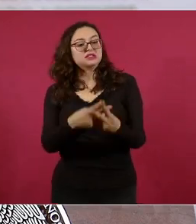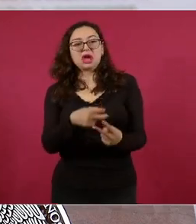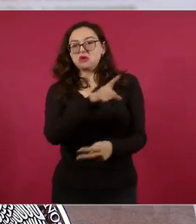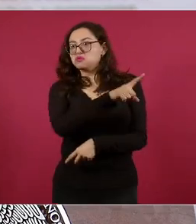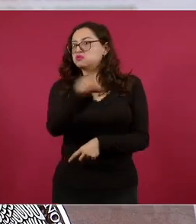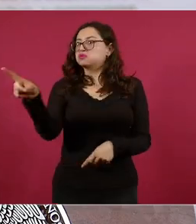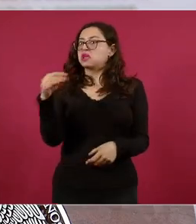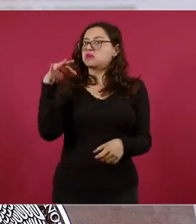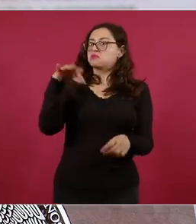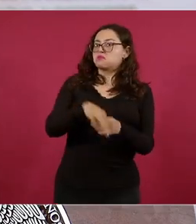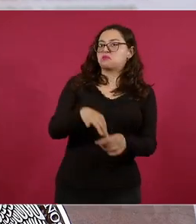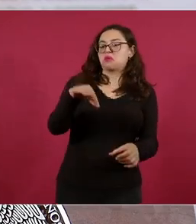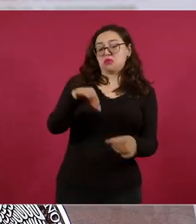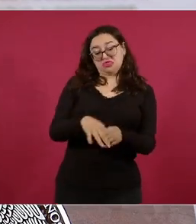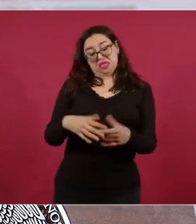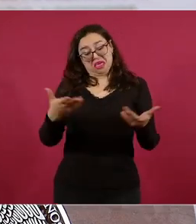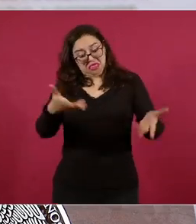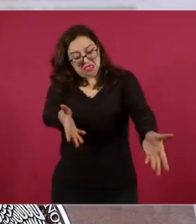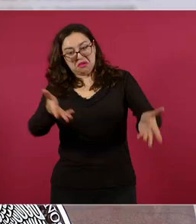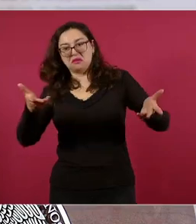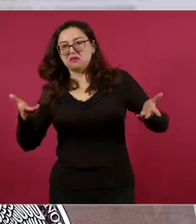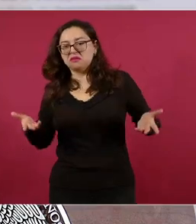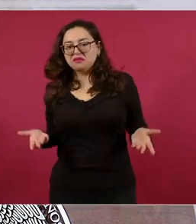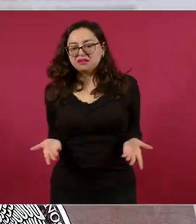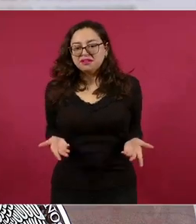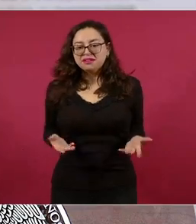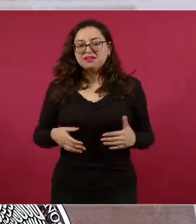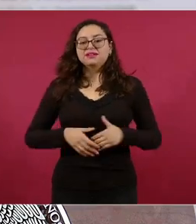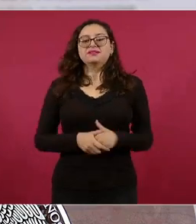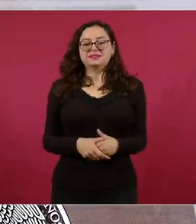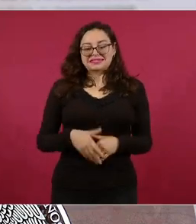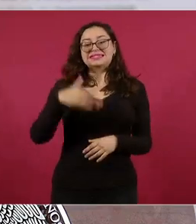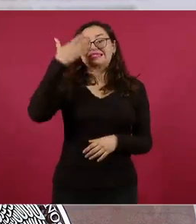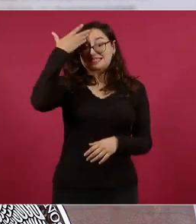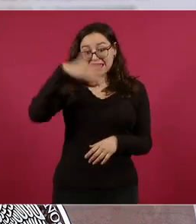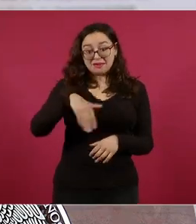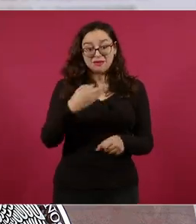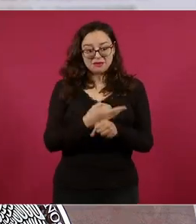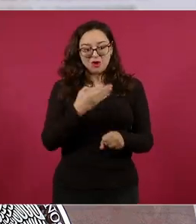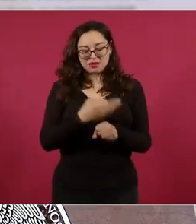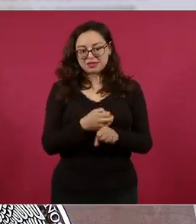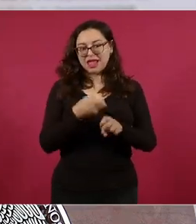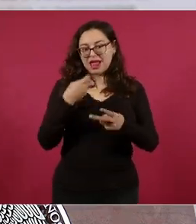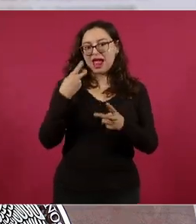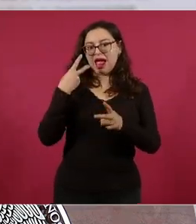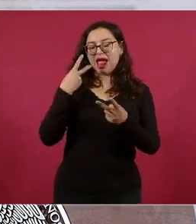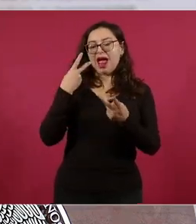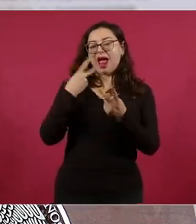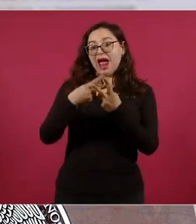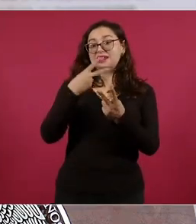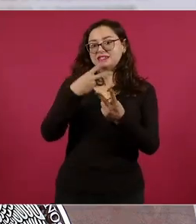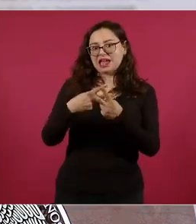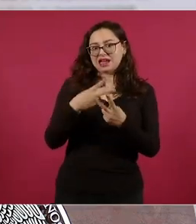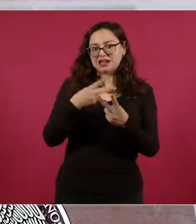que esto de hashtag disfruten lo votado es una campaña de la oposición para